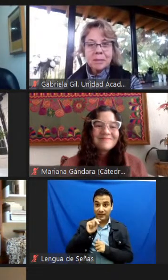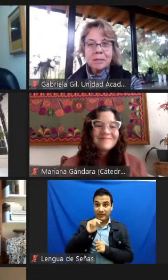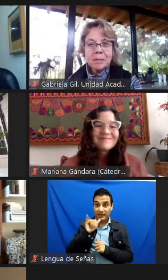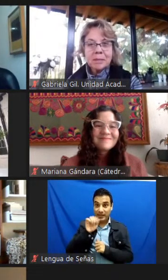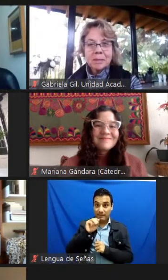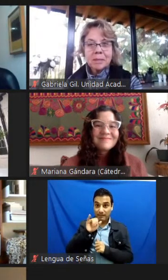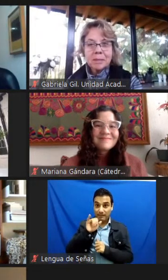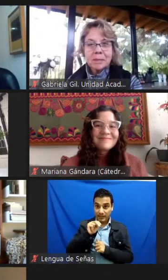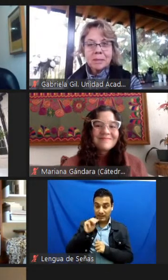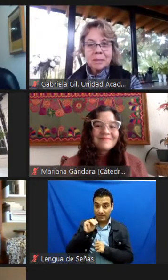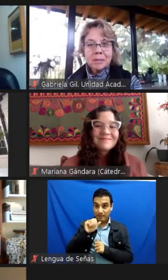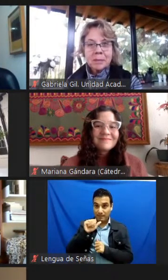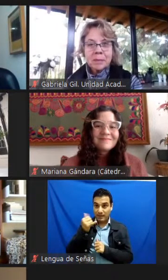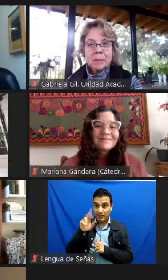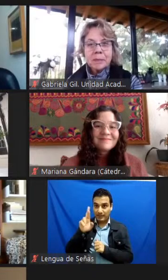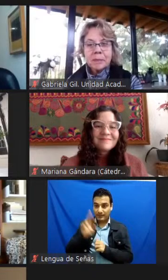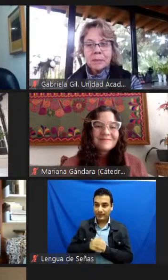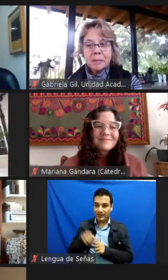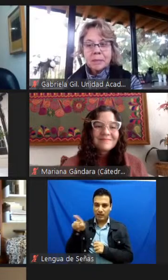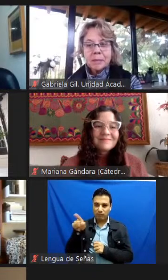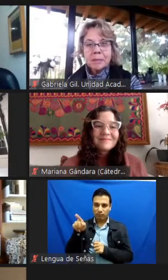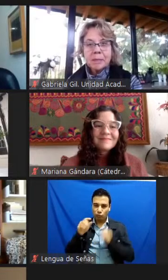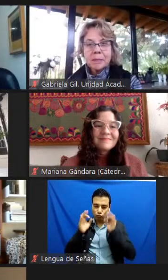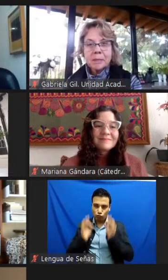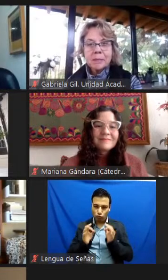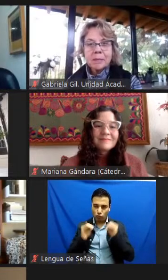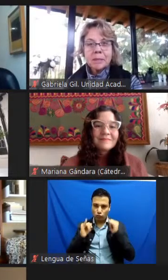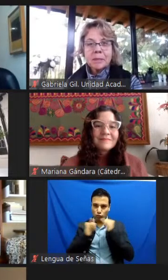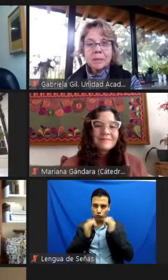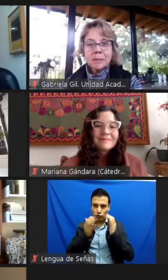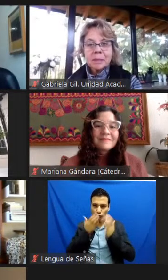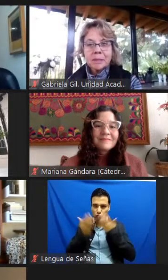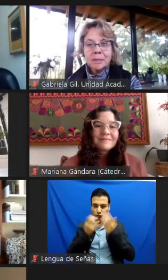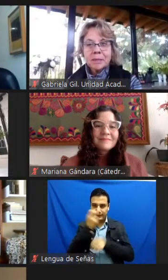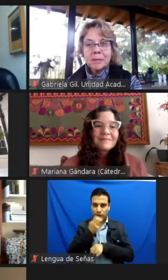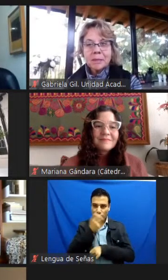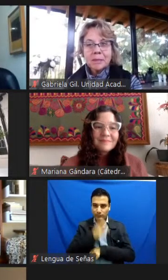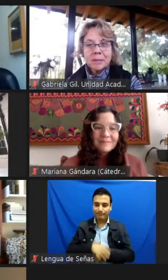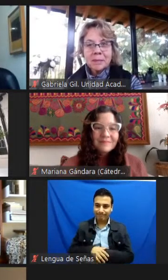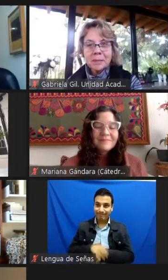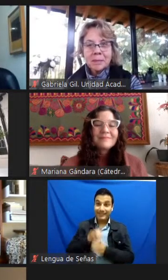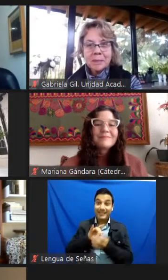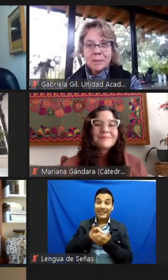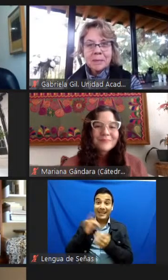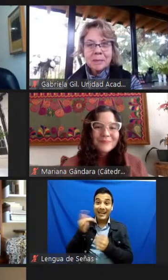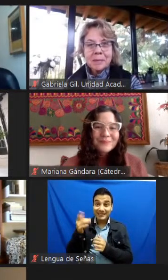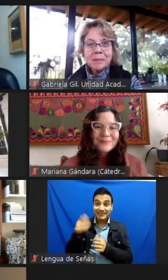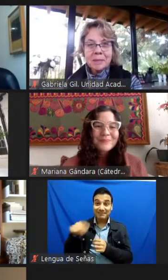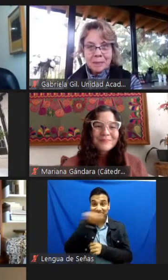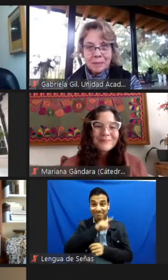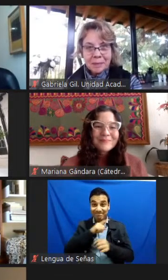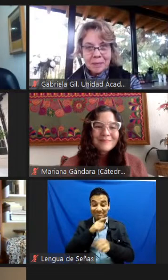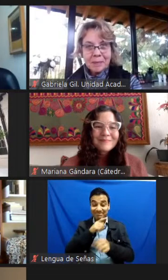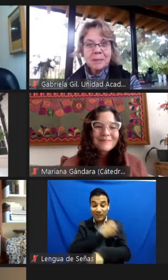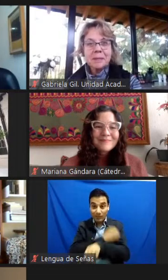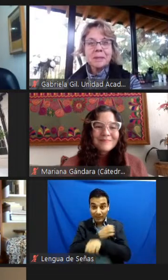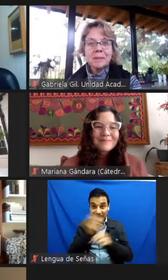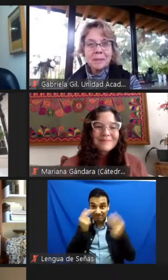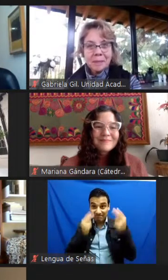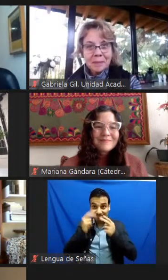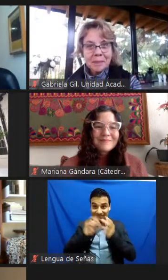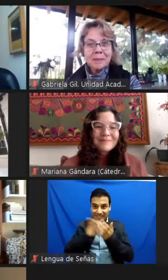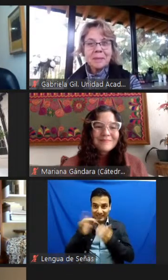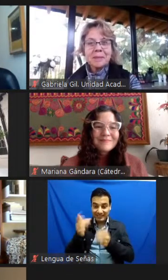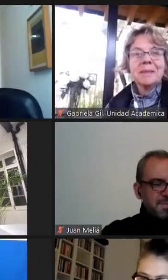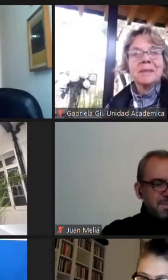17 Institutos de Estudios Críticos, y claro está, a nuestro Mario Gallatin. Muchas gracias a todos por acompañarnos y sigamos en la conferencia.